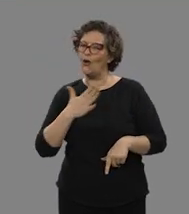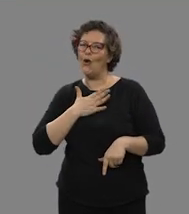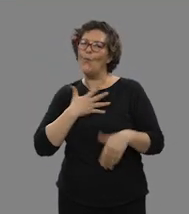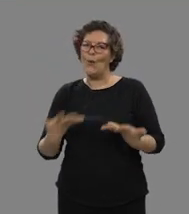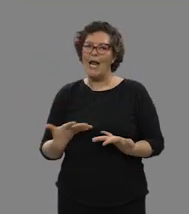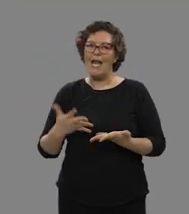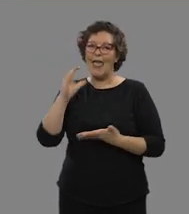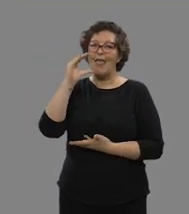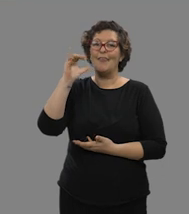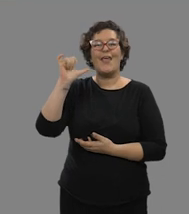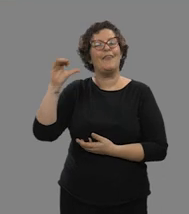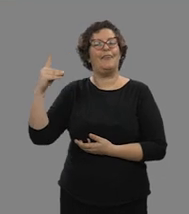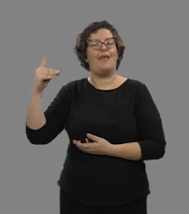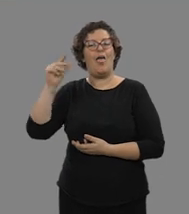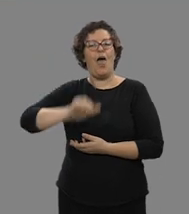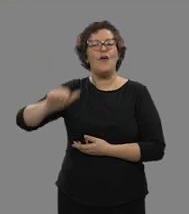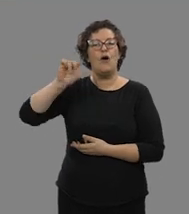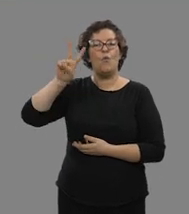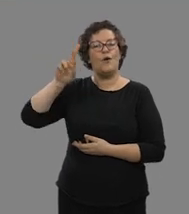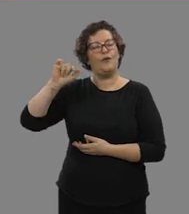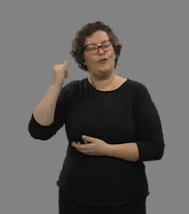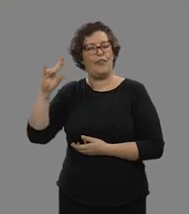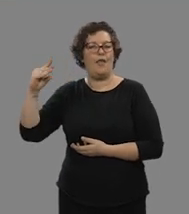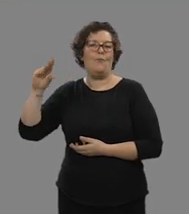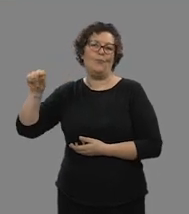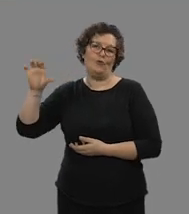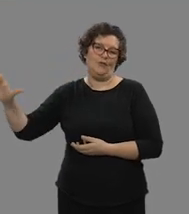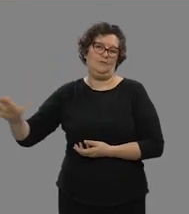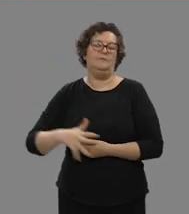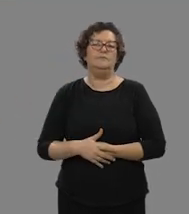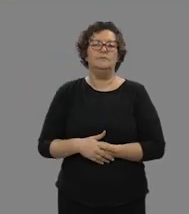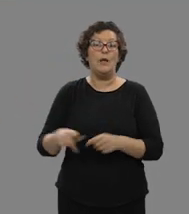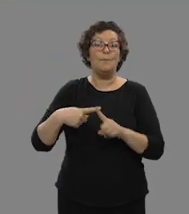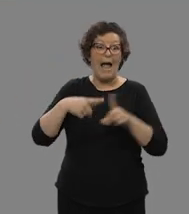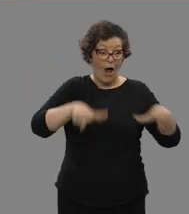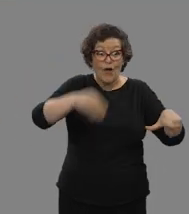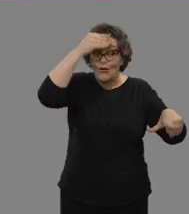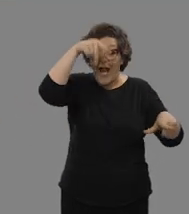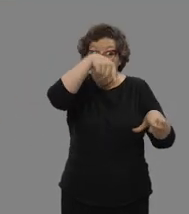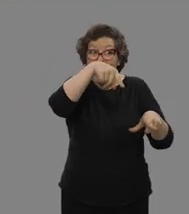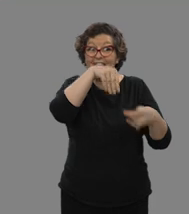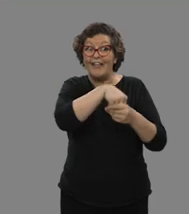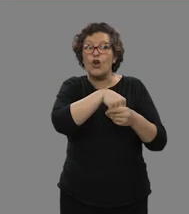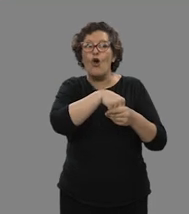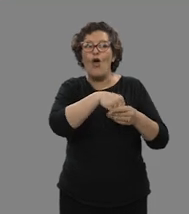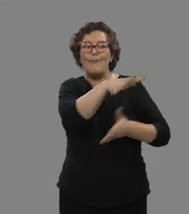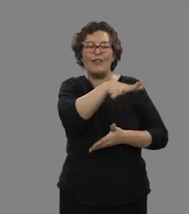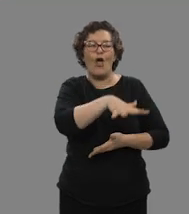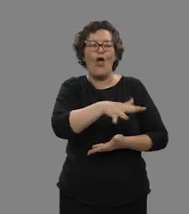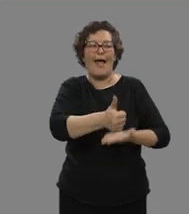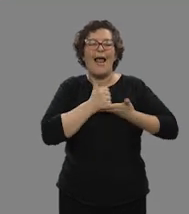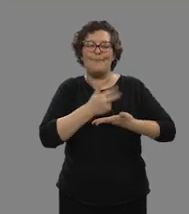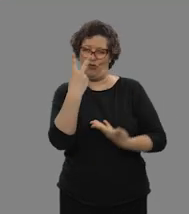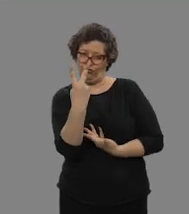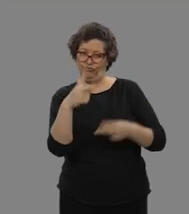la cuenta de correo electrónico ciet.urjc.es. Además, en aula virtual dispones de otros dos espacios GEL